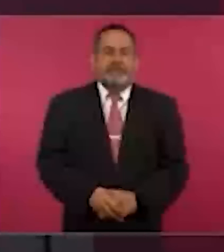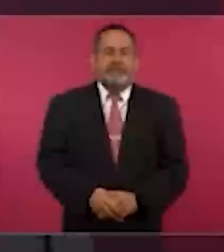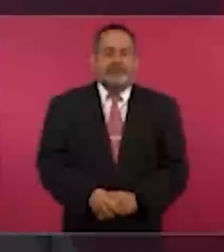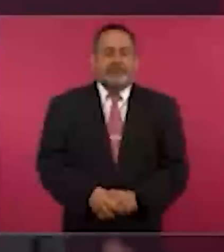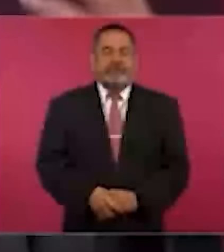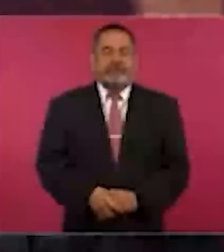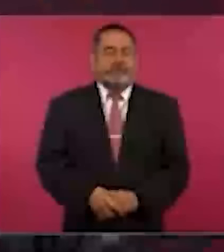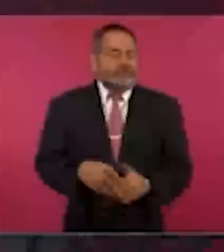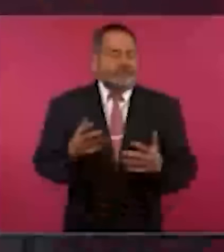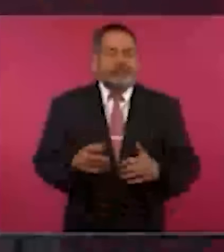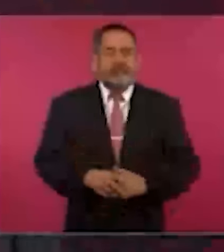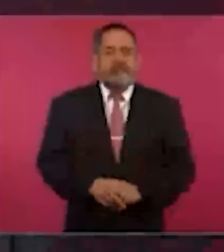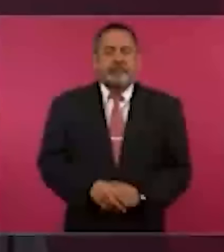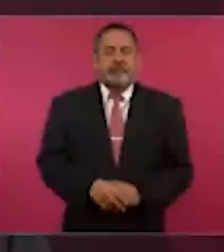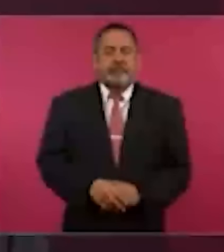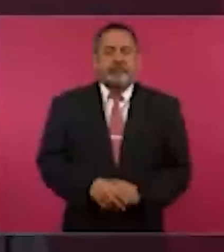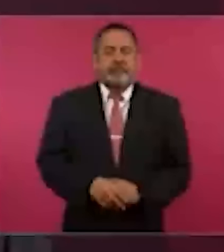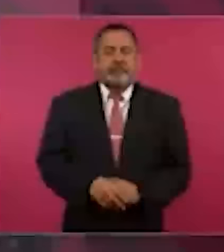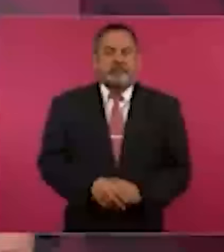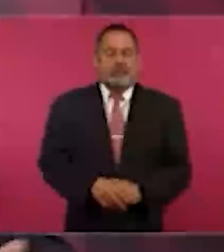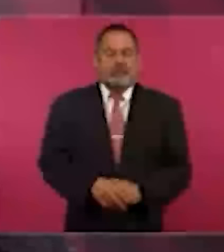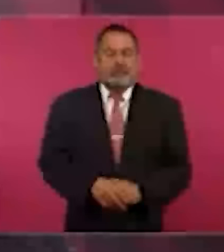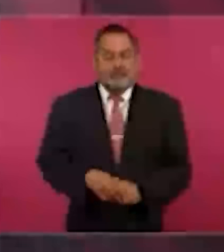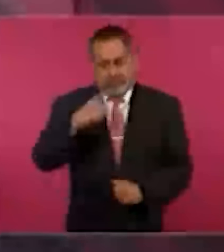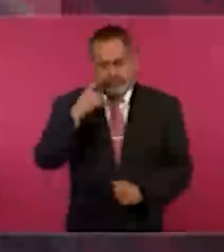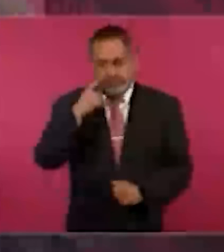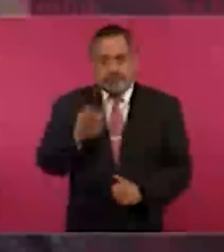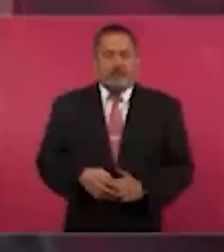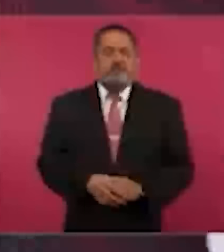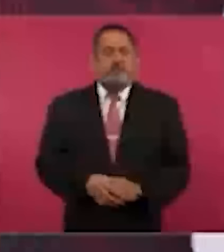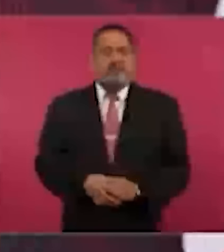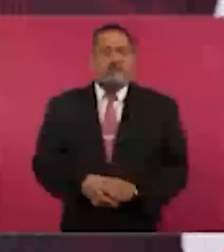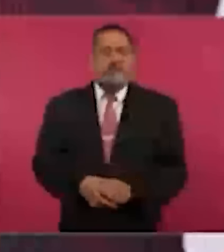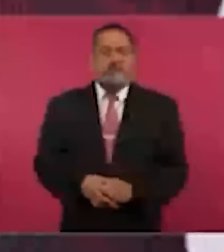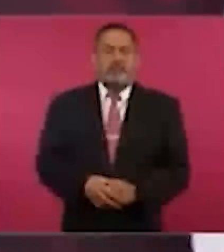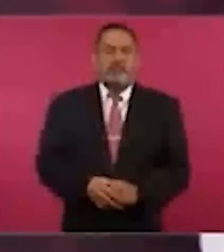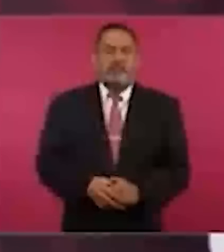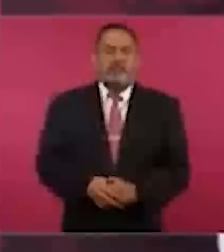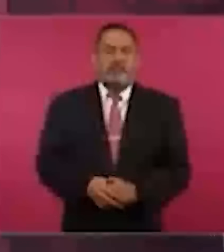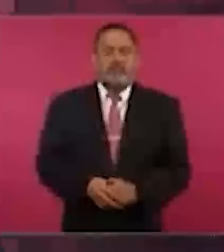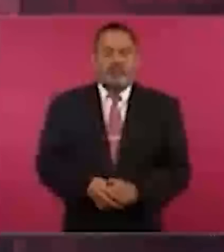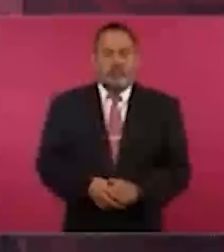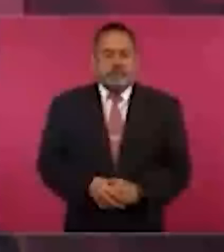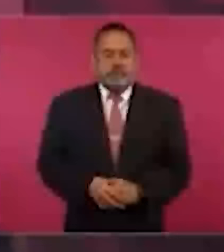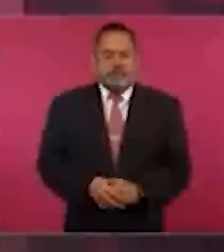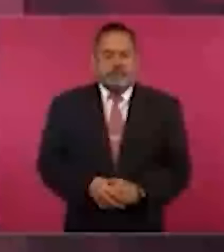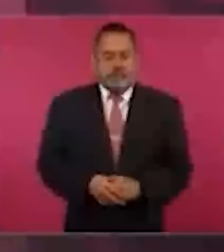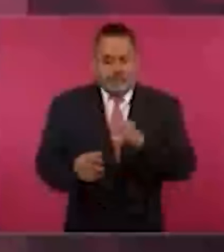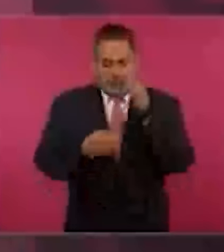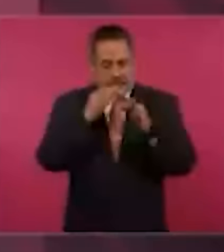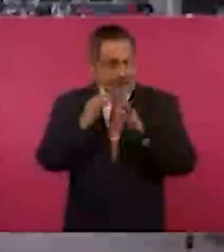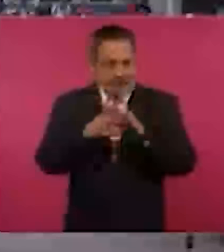Entonces, vamos a desatar una campaña de